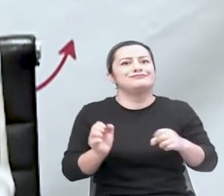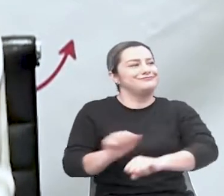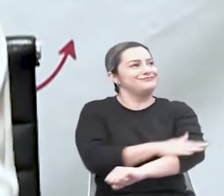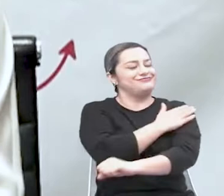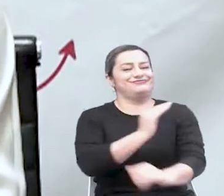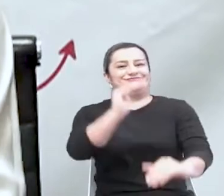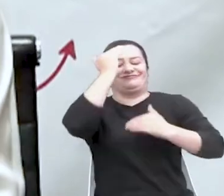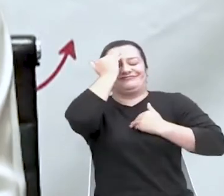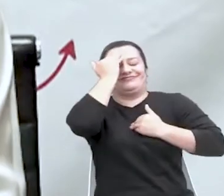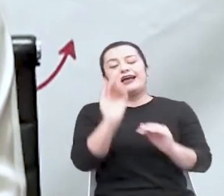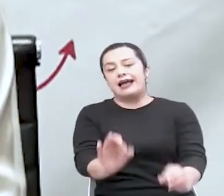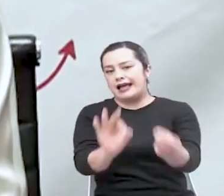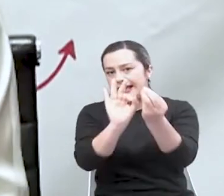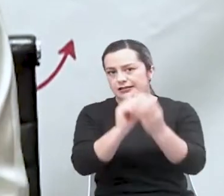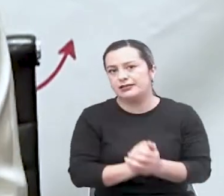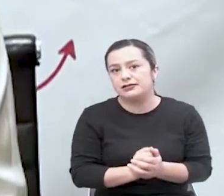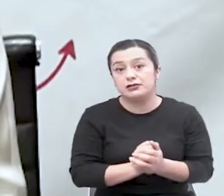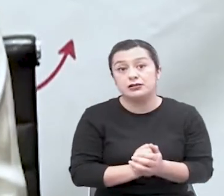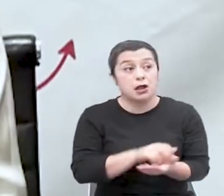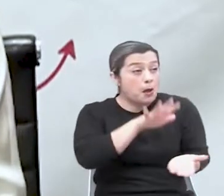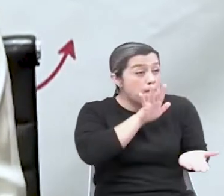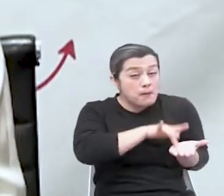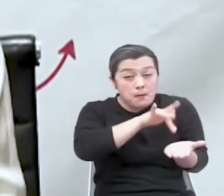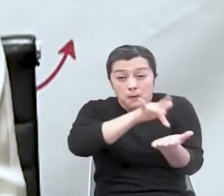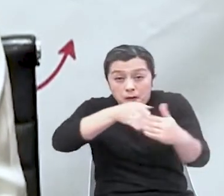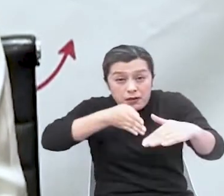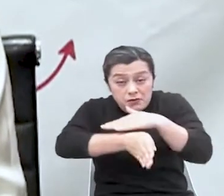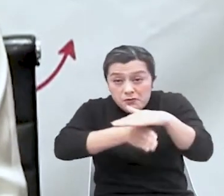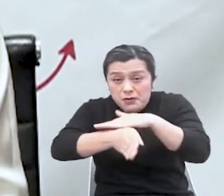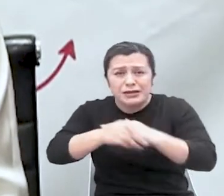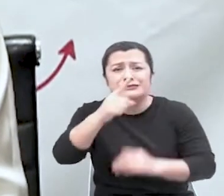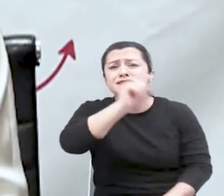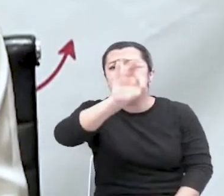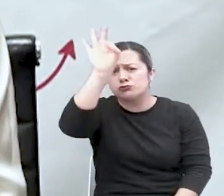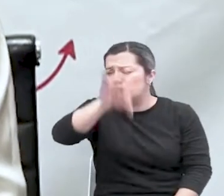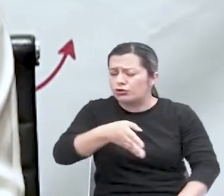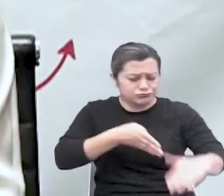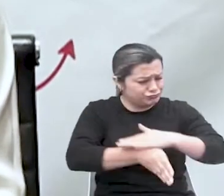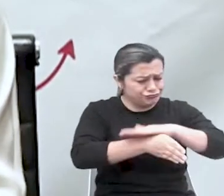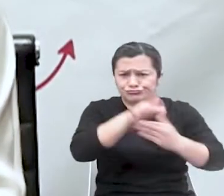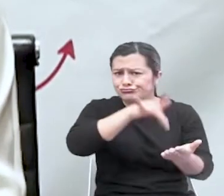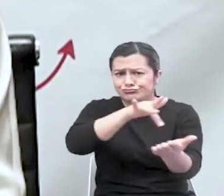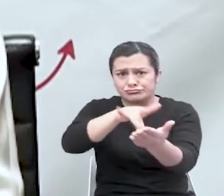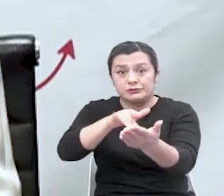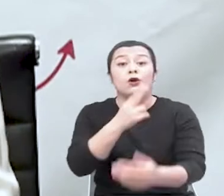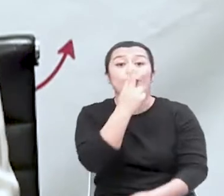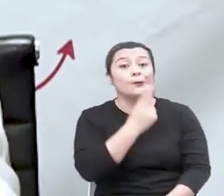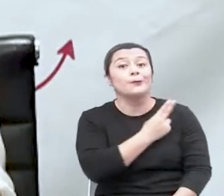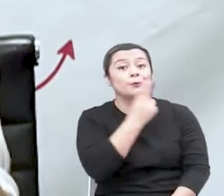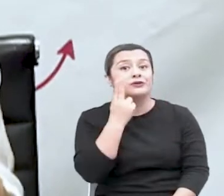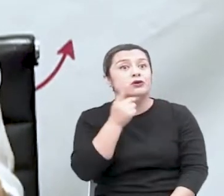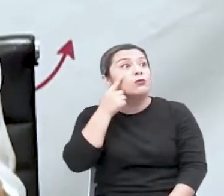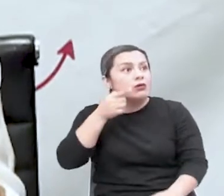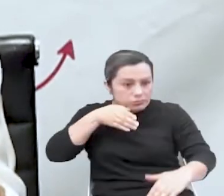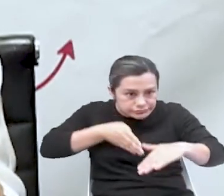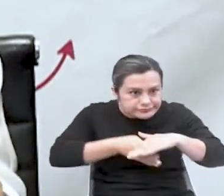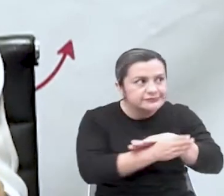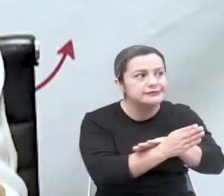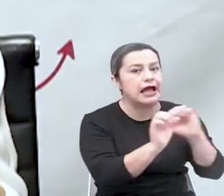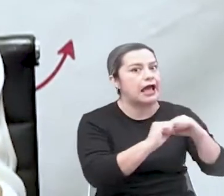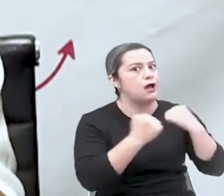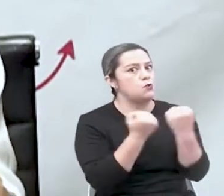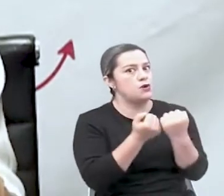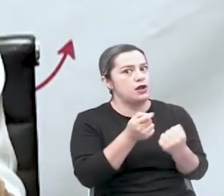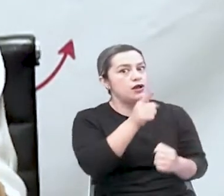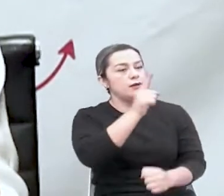presencialidad del 100% de los estudiantes nos hace ese llamado, es el compromiso, porque además vamos a estar en el aula, ahí es donde los maestros